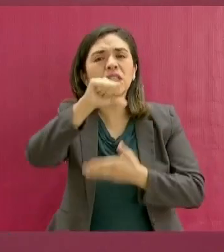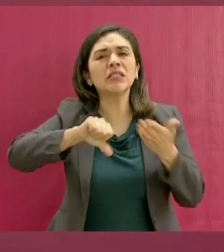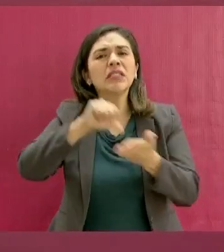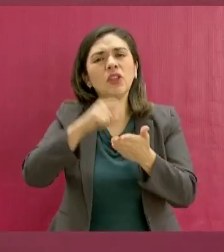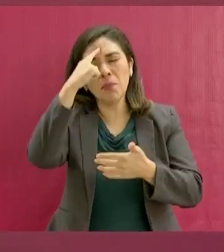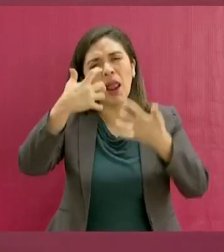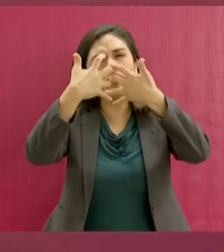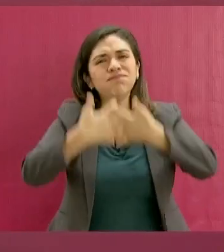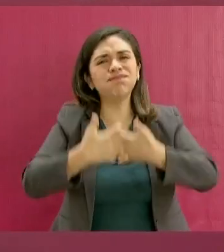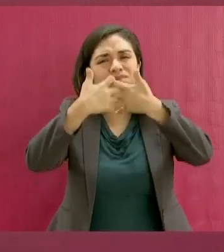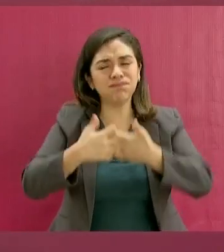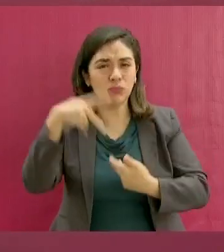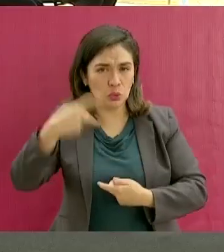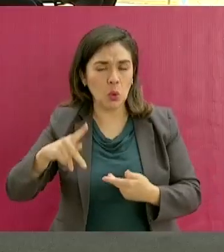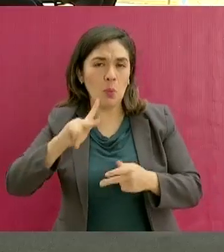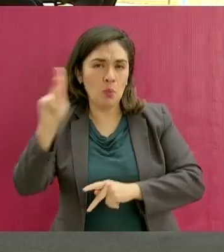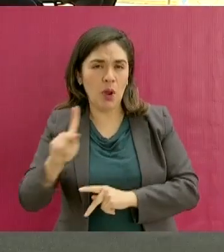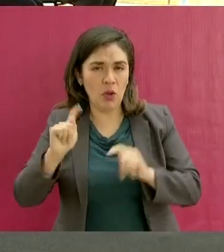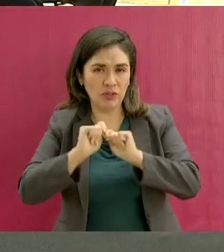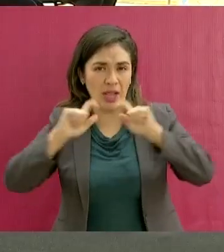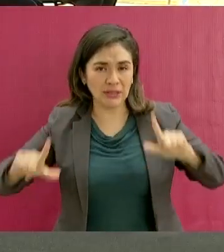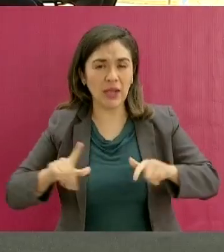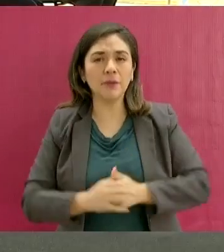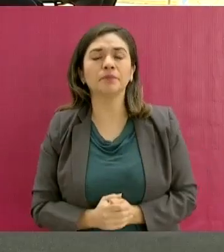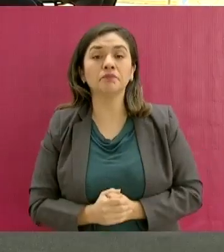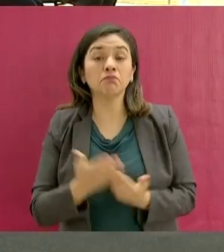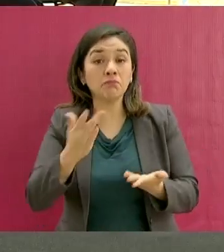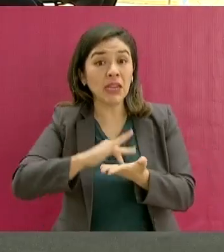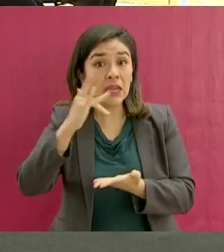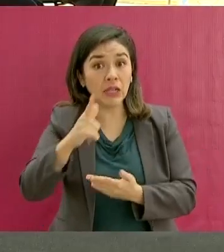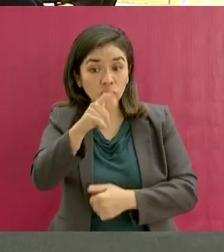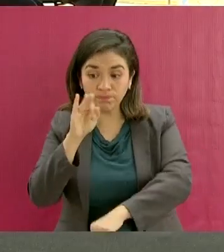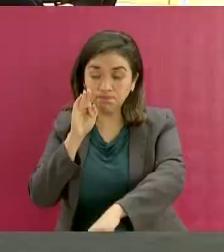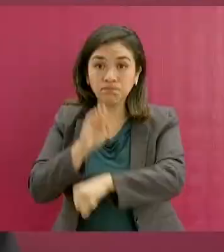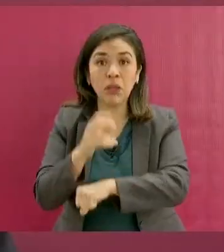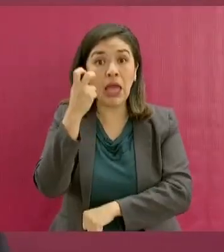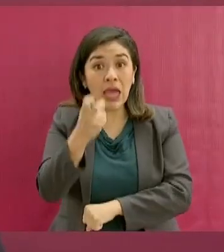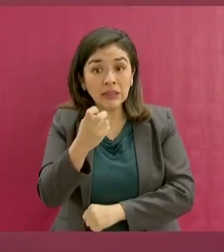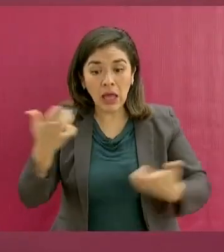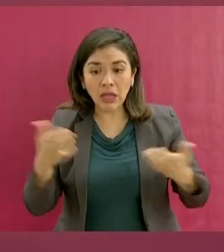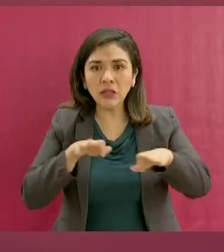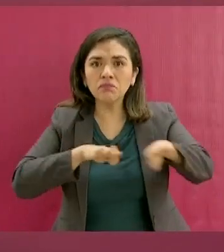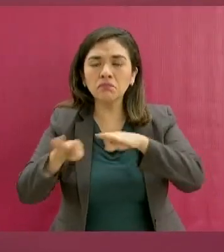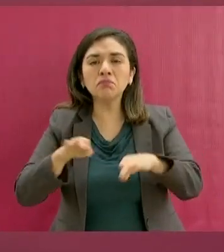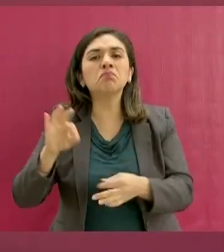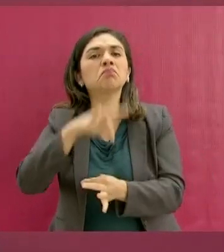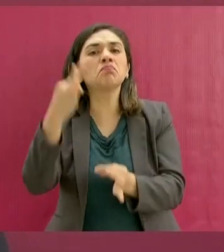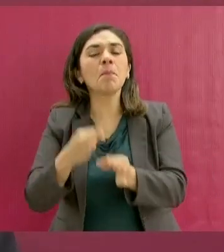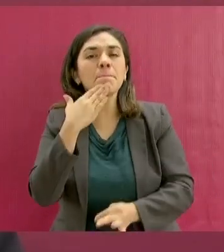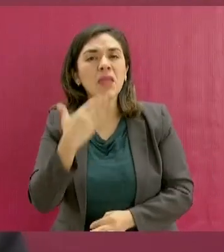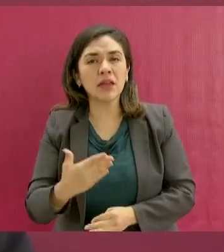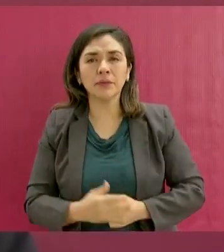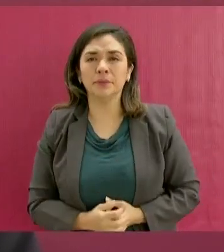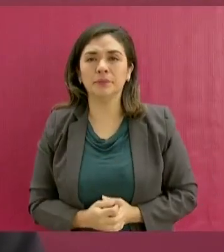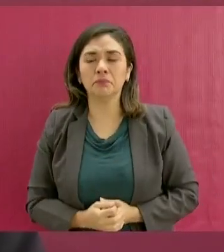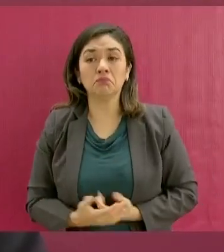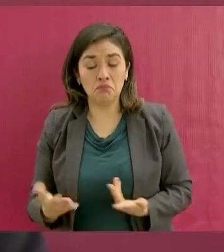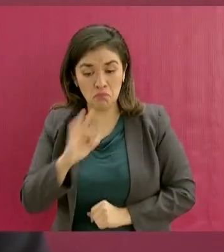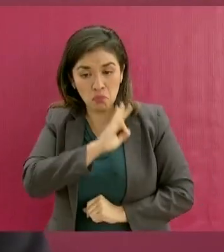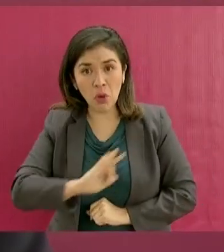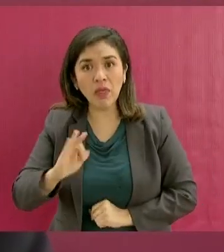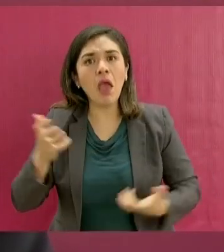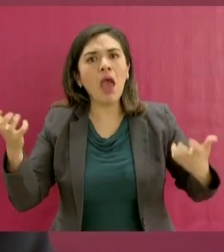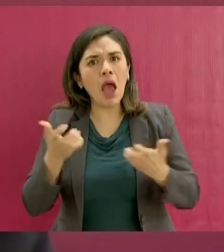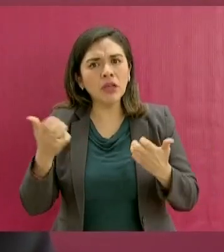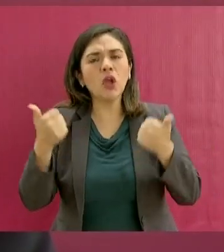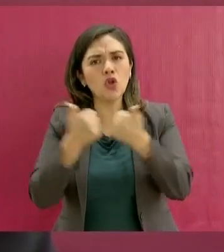industriales de Tlaxcala. Gracias a su respaldo, esta obra se ha concretado. Nos ha permitido,